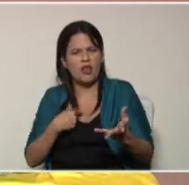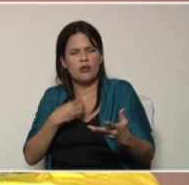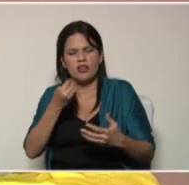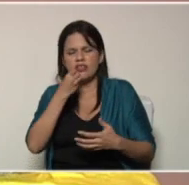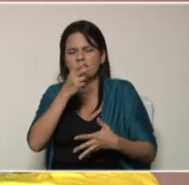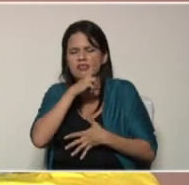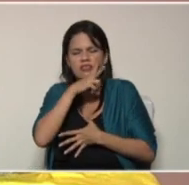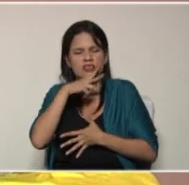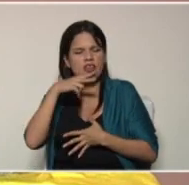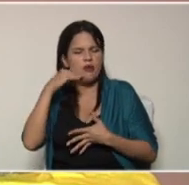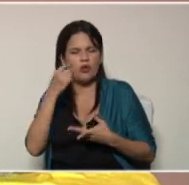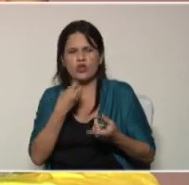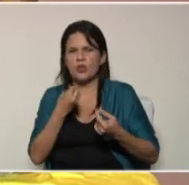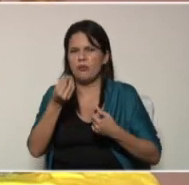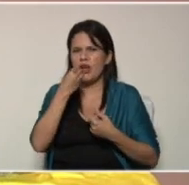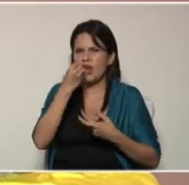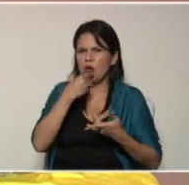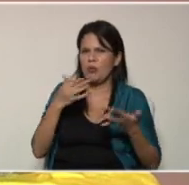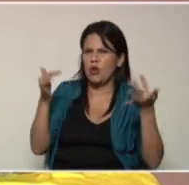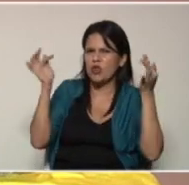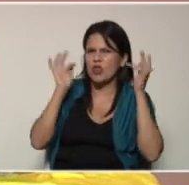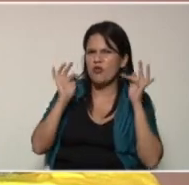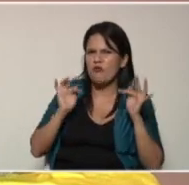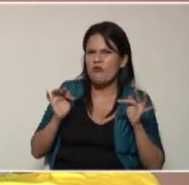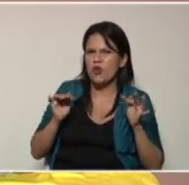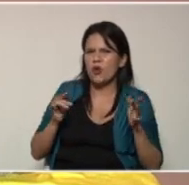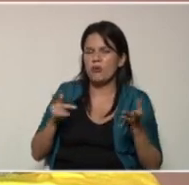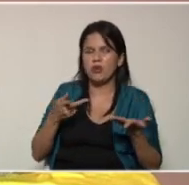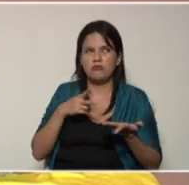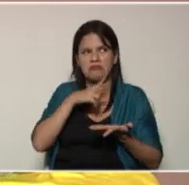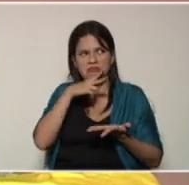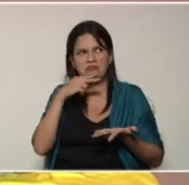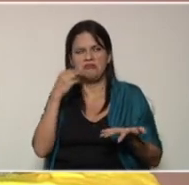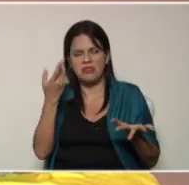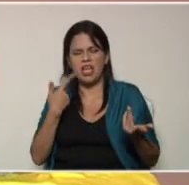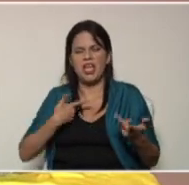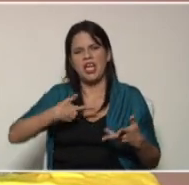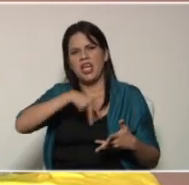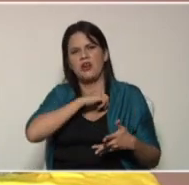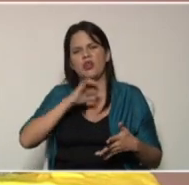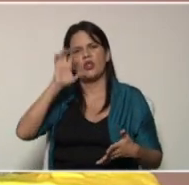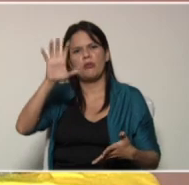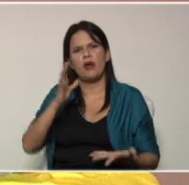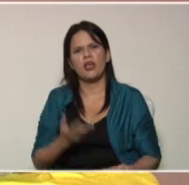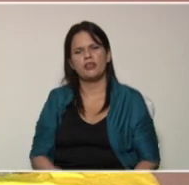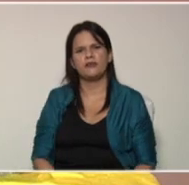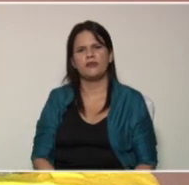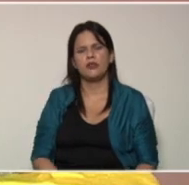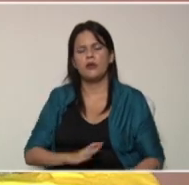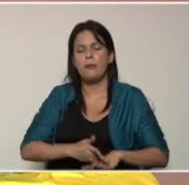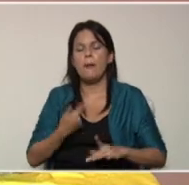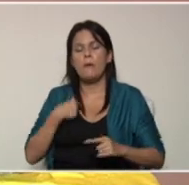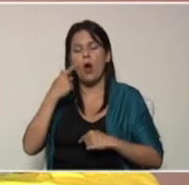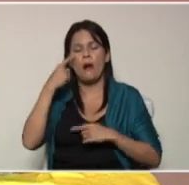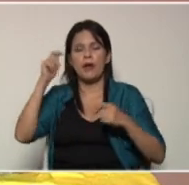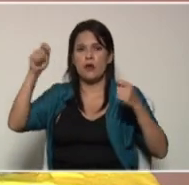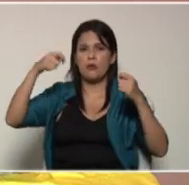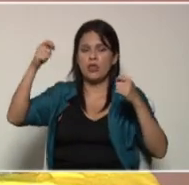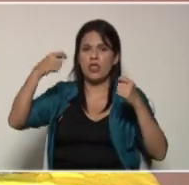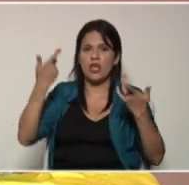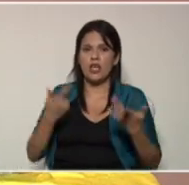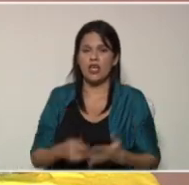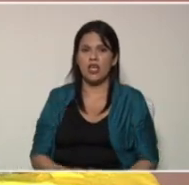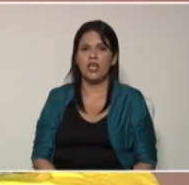sabrosos para comerlos de forma rica pues en nuestro país por cierto vamos a ver un video hecho por nuestro